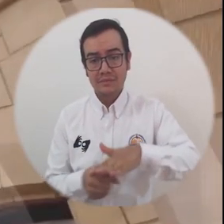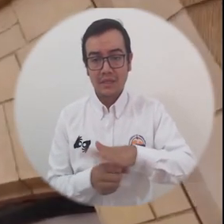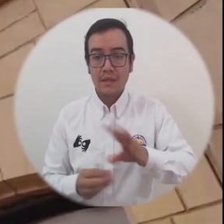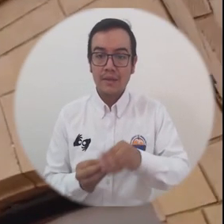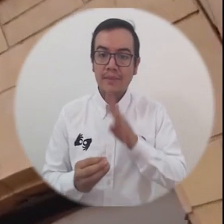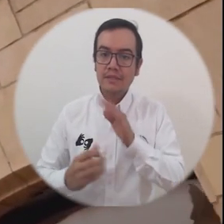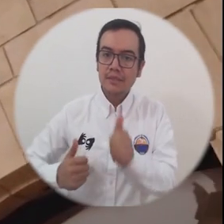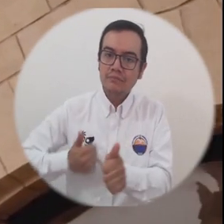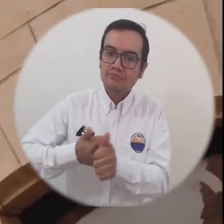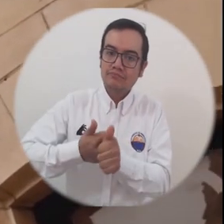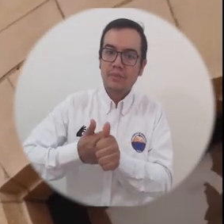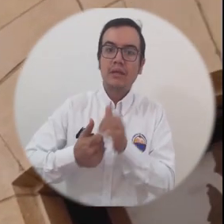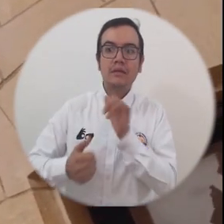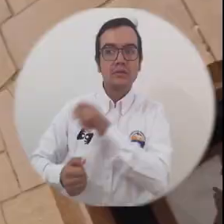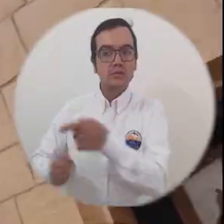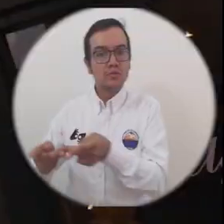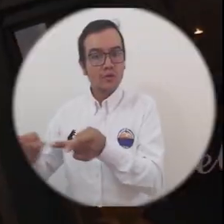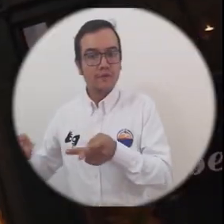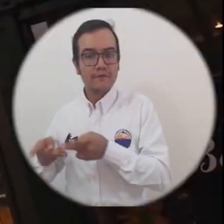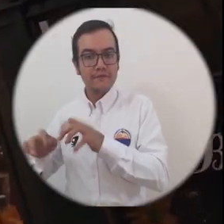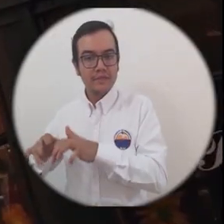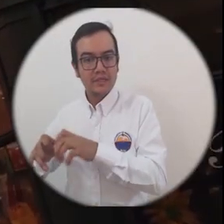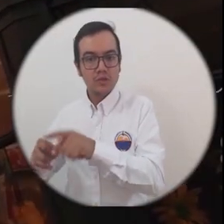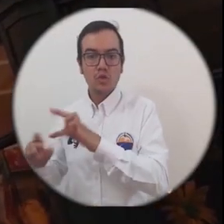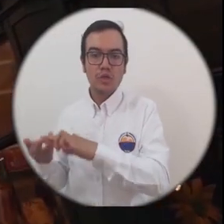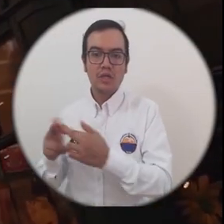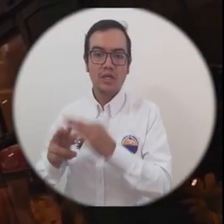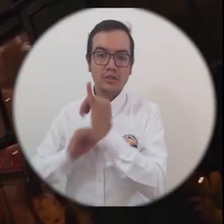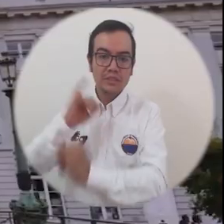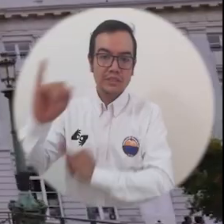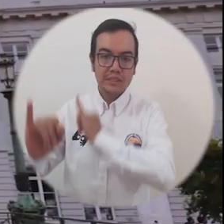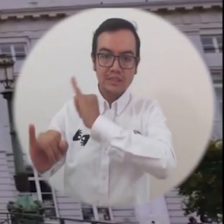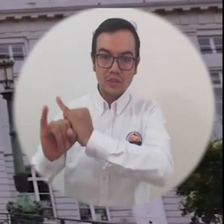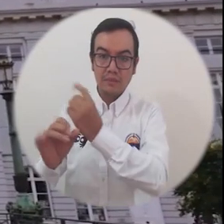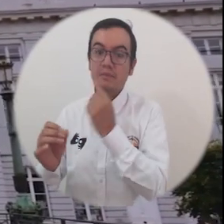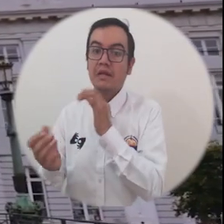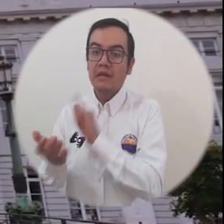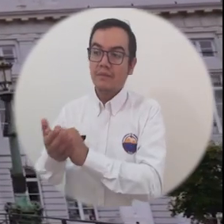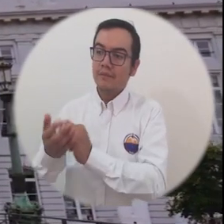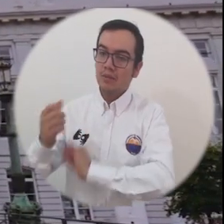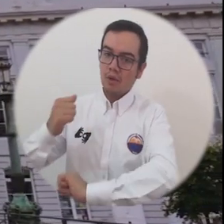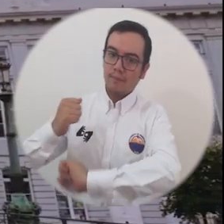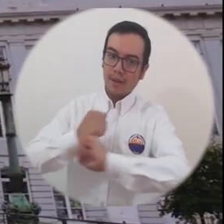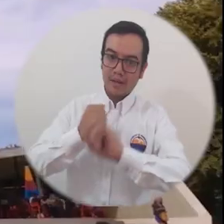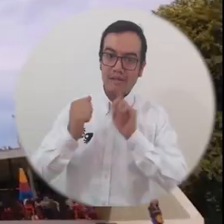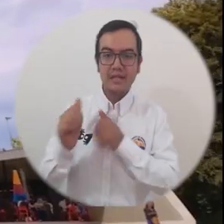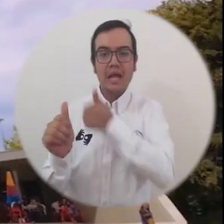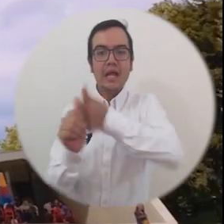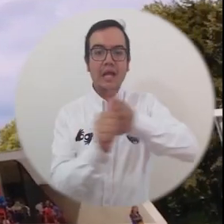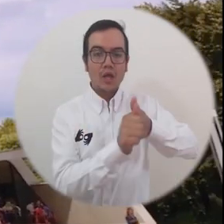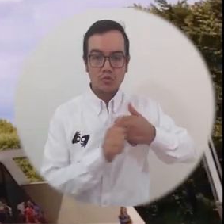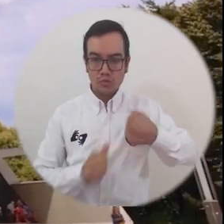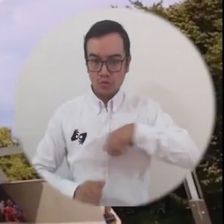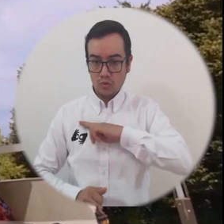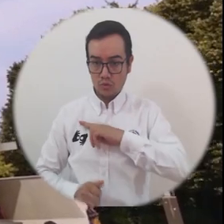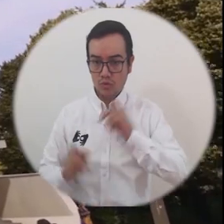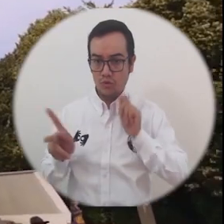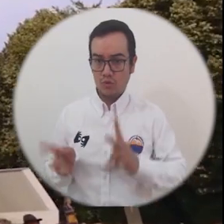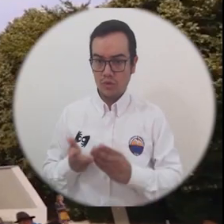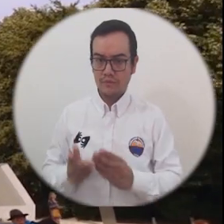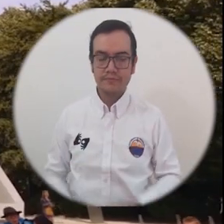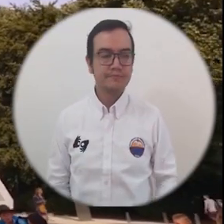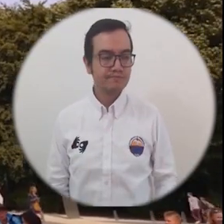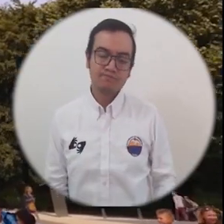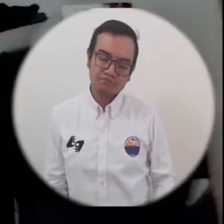además del acompañamiento que la oficina de relaciones internacionales ha tenido con cada uno de los estudiantes que nos encontramos por fuera del país